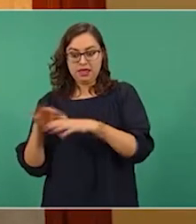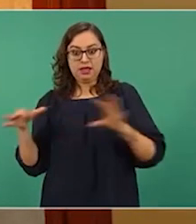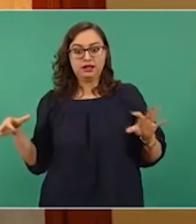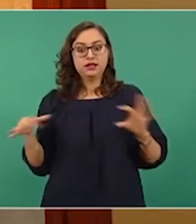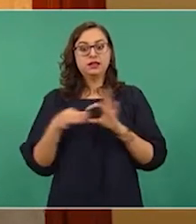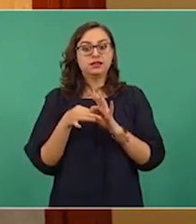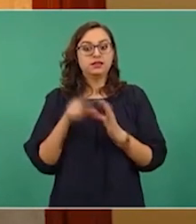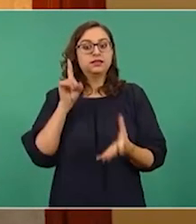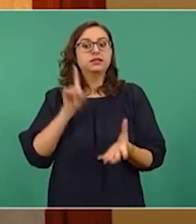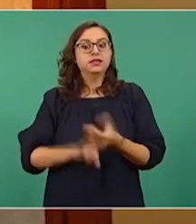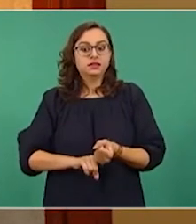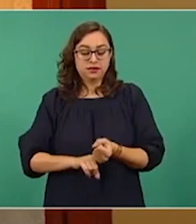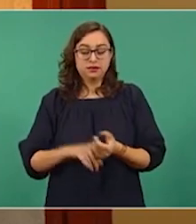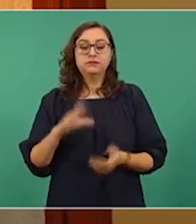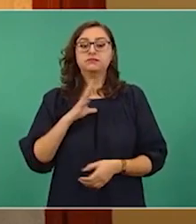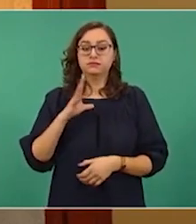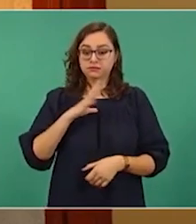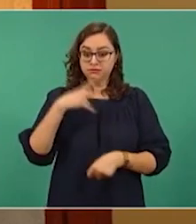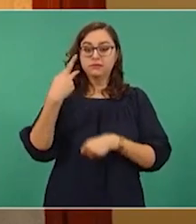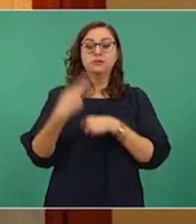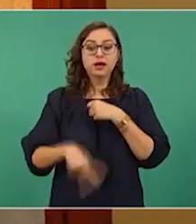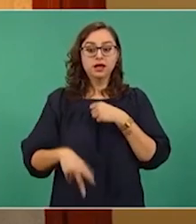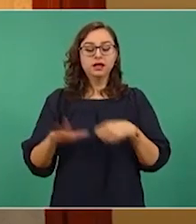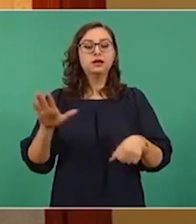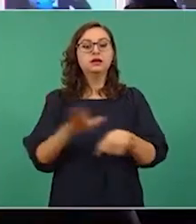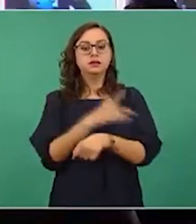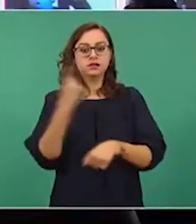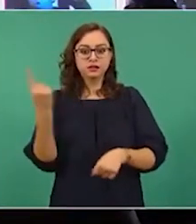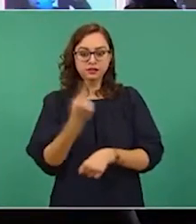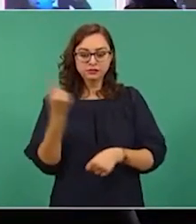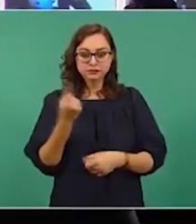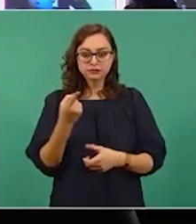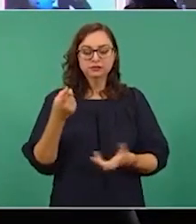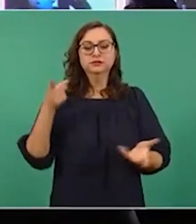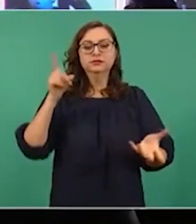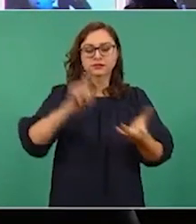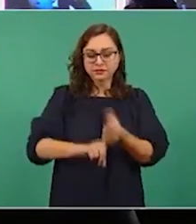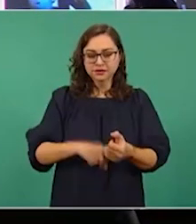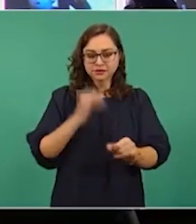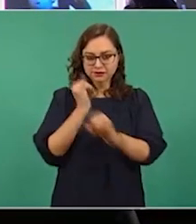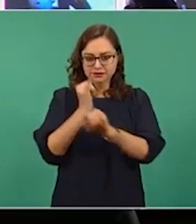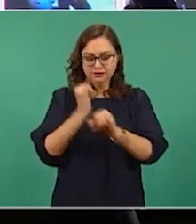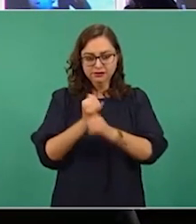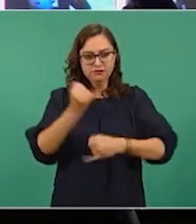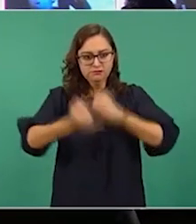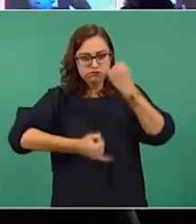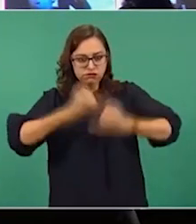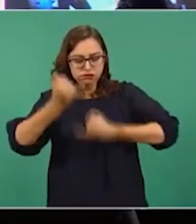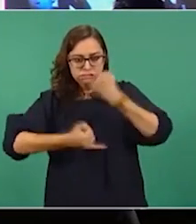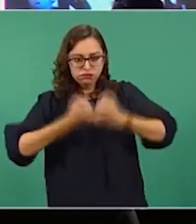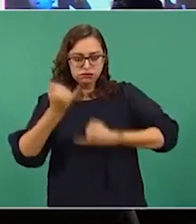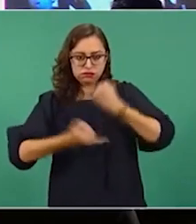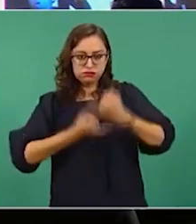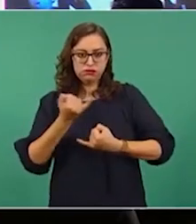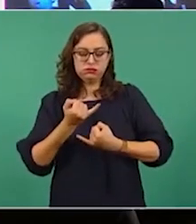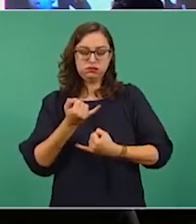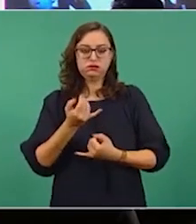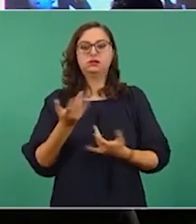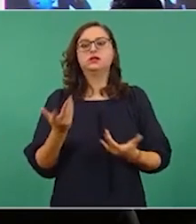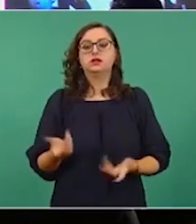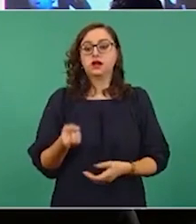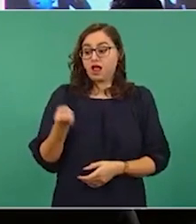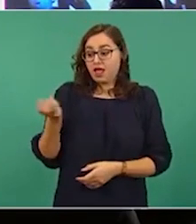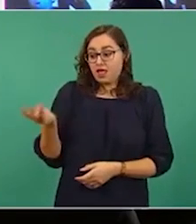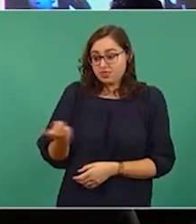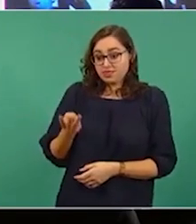sus actividades criminales a través de juegos multijugador en línea y redes sociales. Los tres